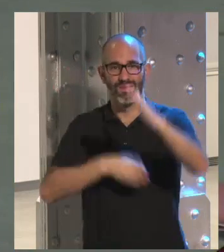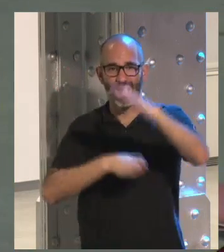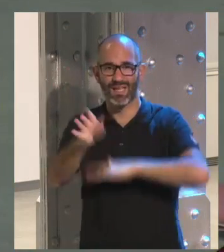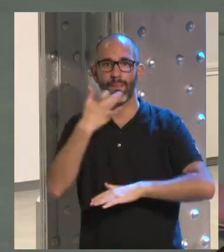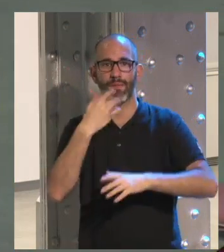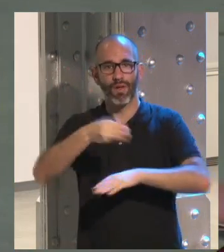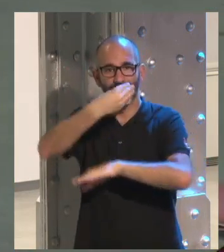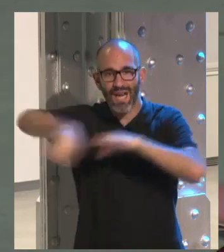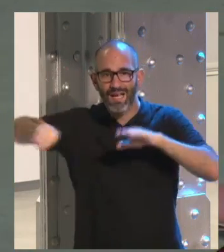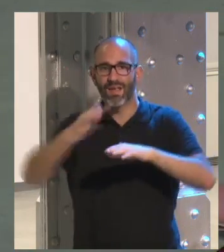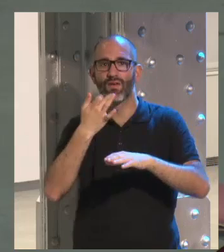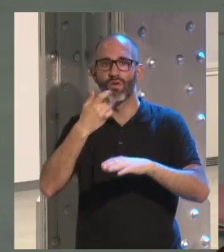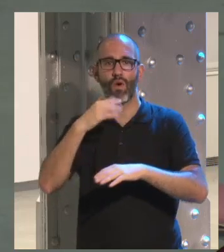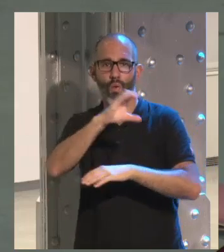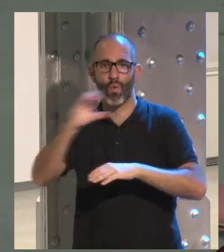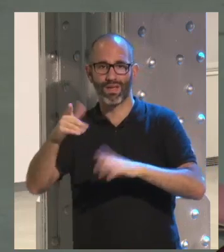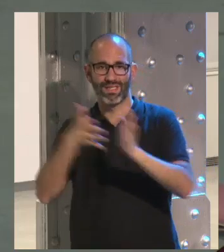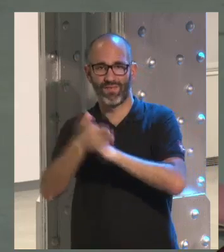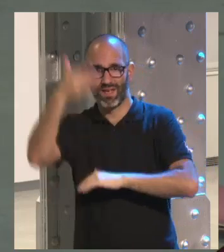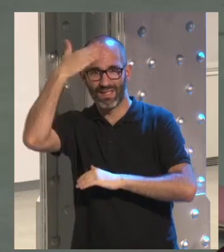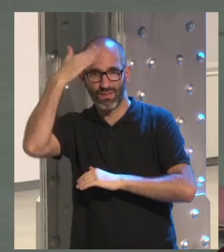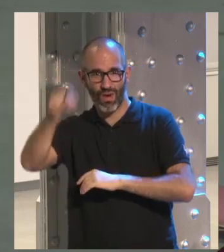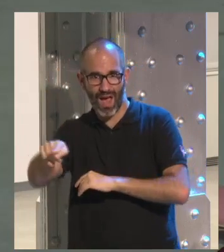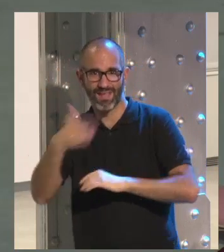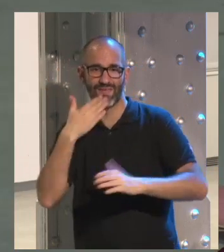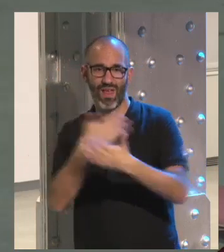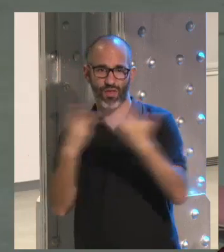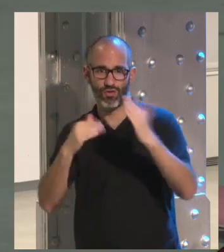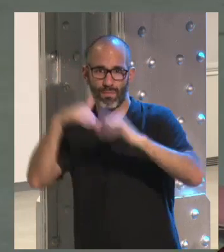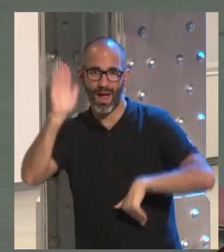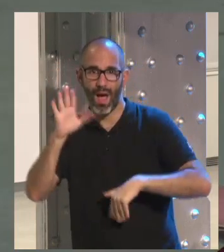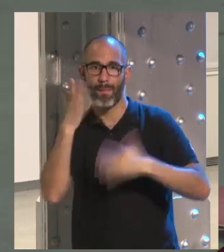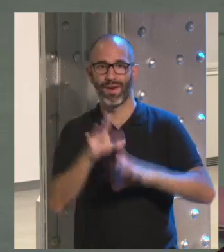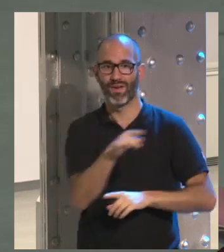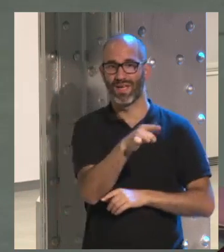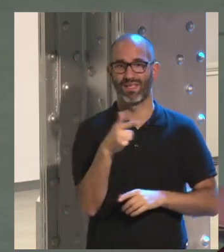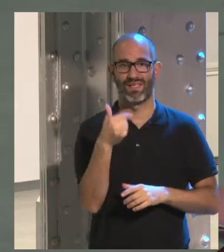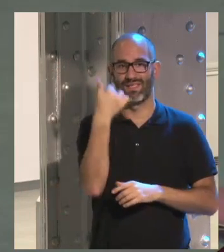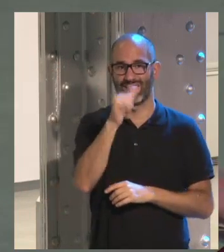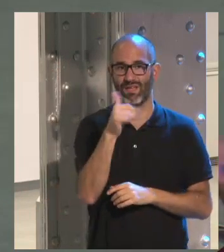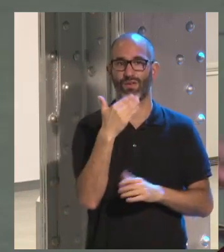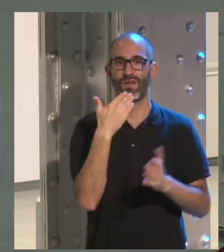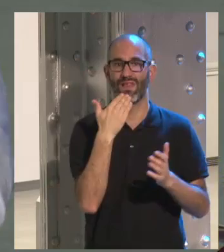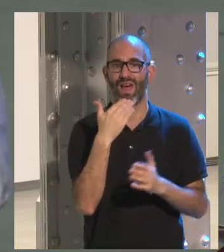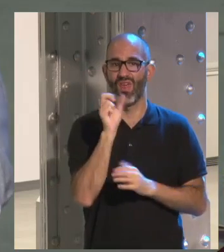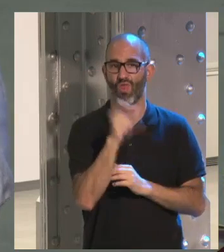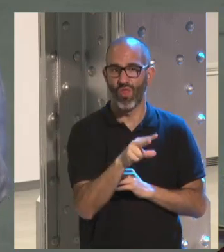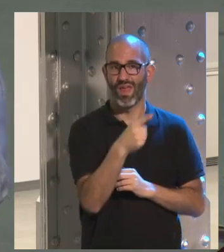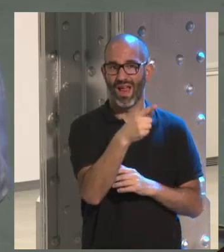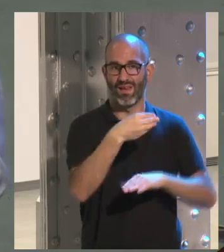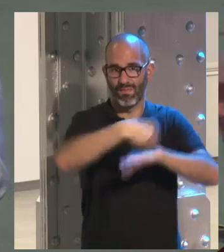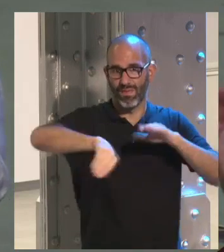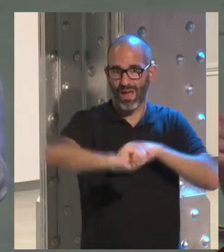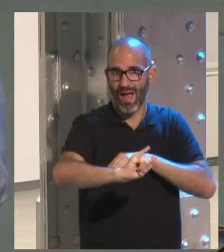tarjeta de crédito o con una cuenta corriente es porque es su titular y este chico tenía una cuenta corriente la que le abrió los padres para los ahorrillos y tal